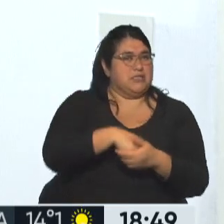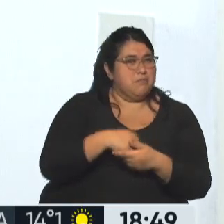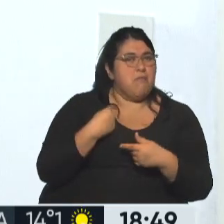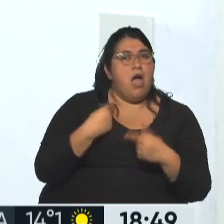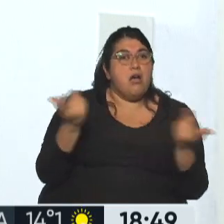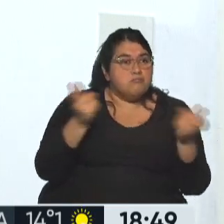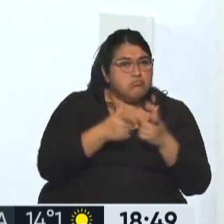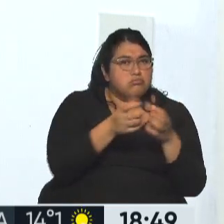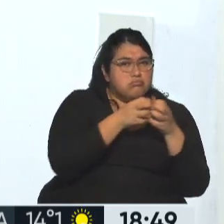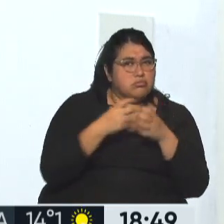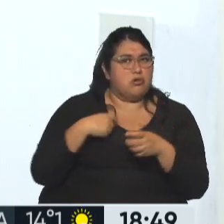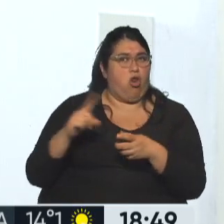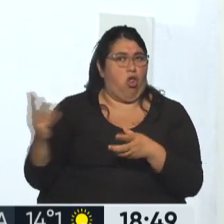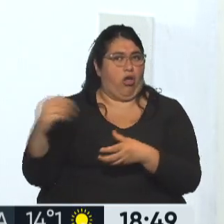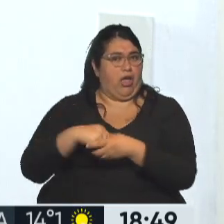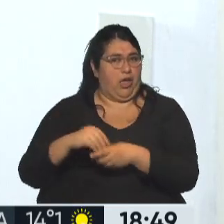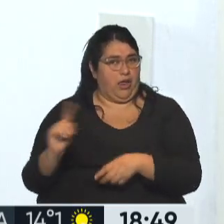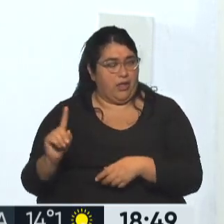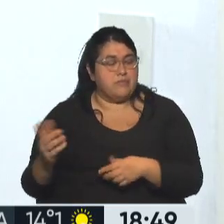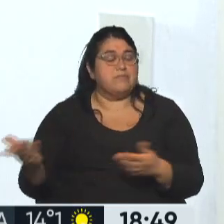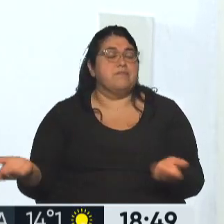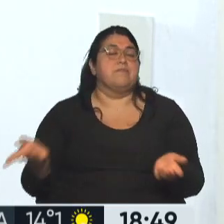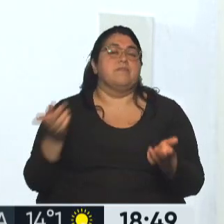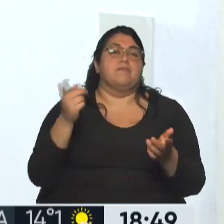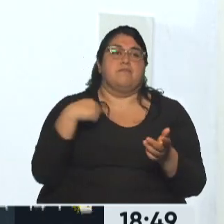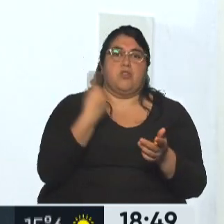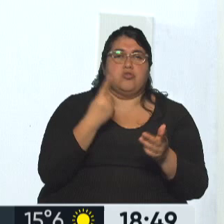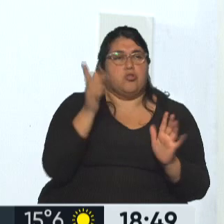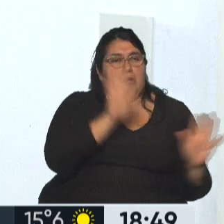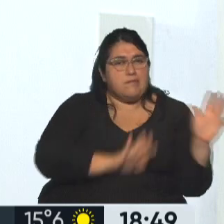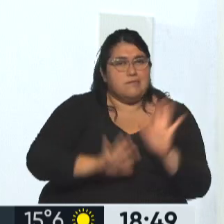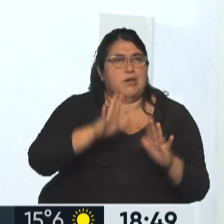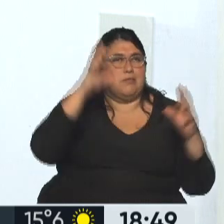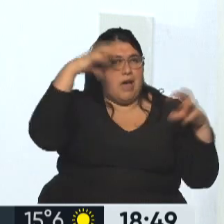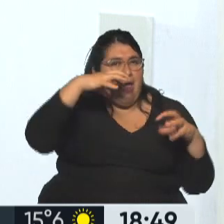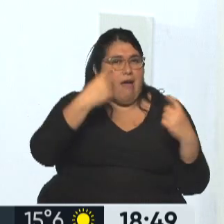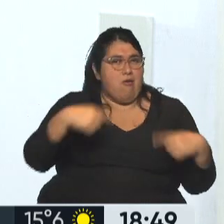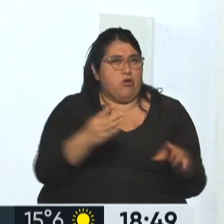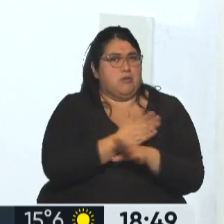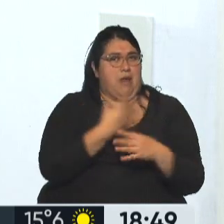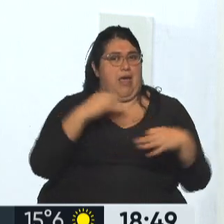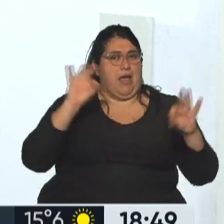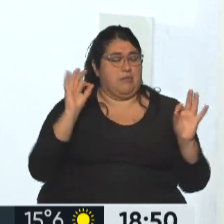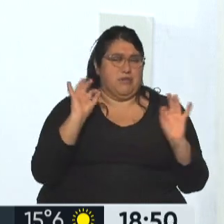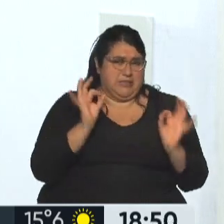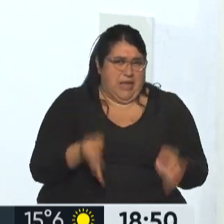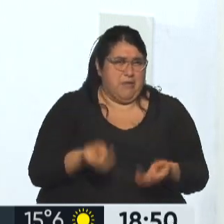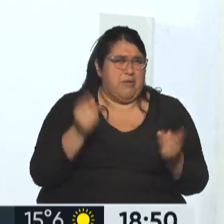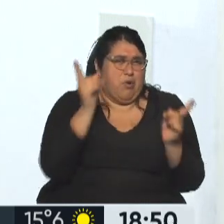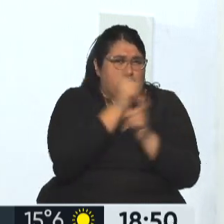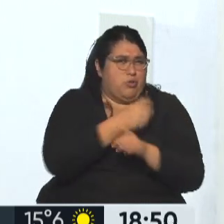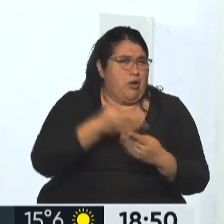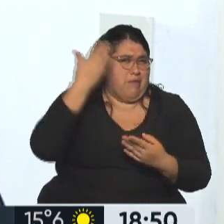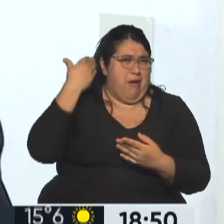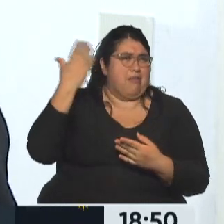armaron para los fenómenos meteorológicos que se avecinaban, y por supuesto con deficiencias estructurales de muchísimo tiempo.